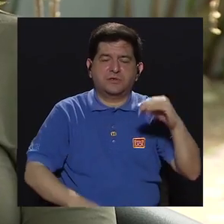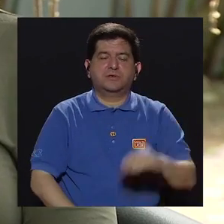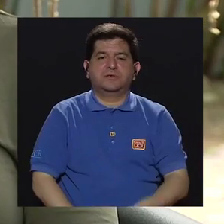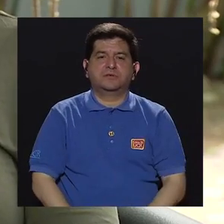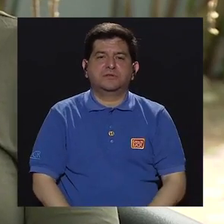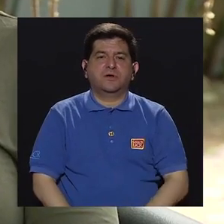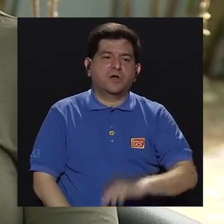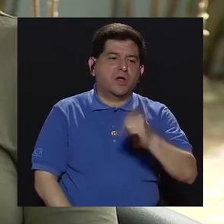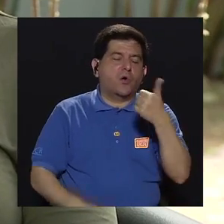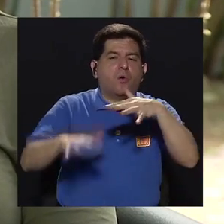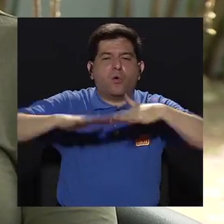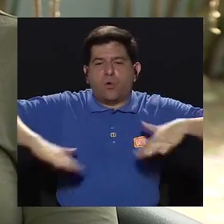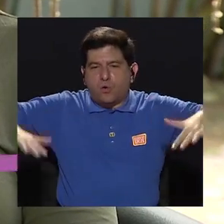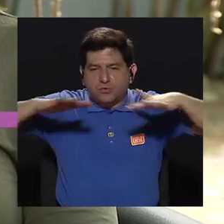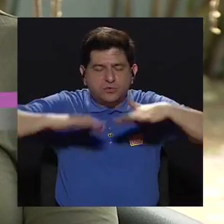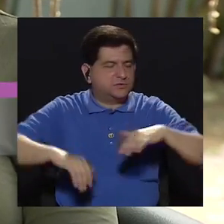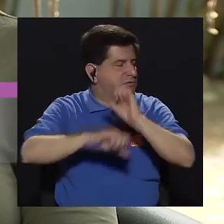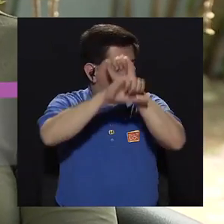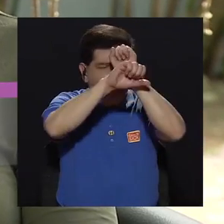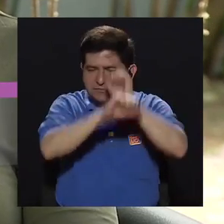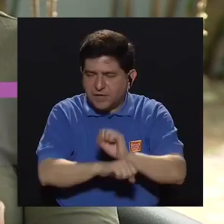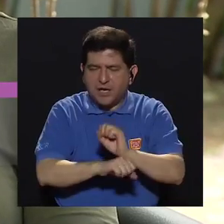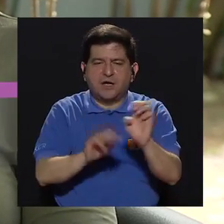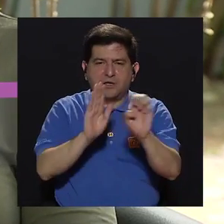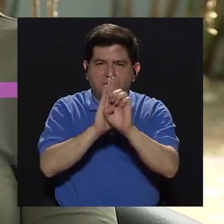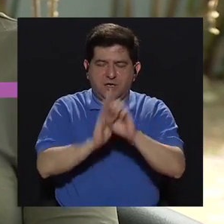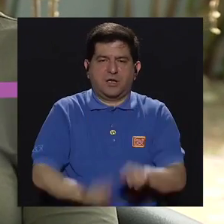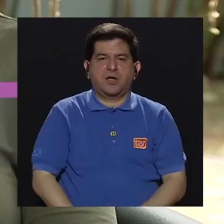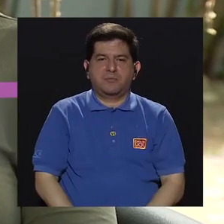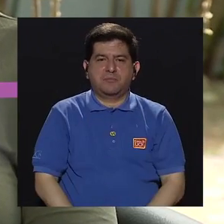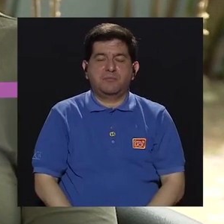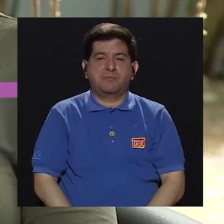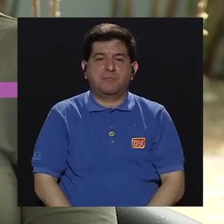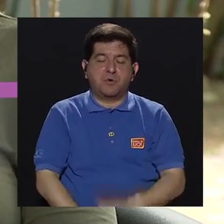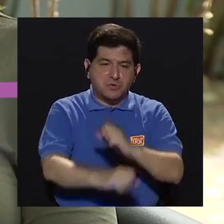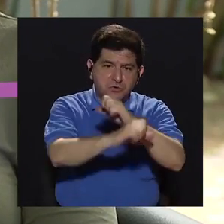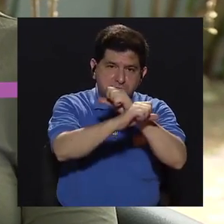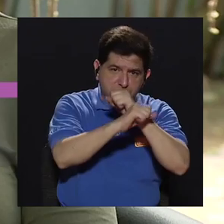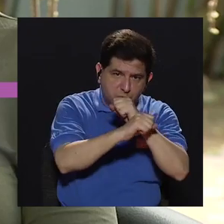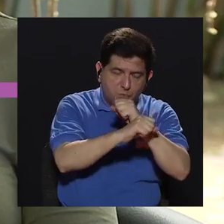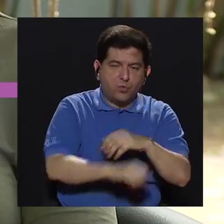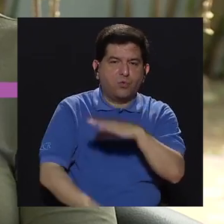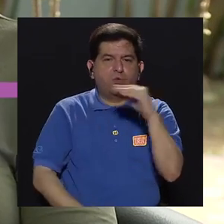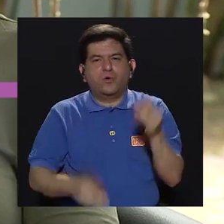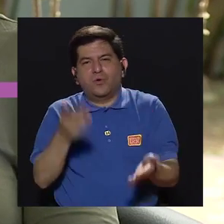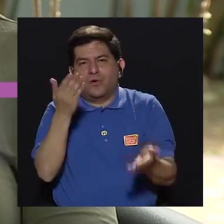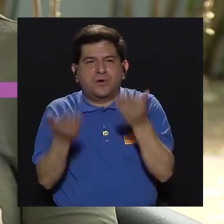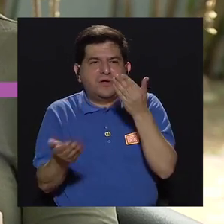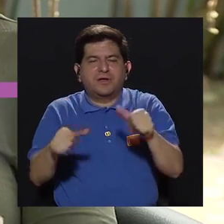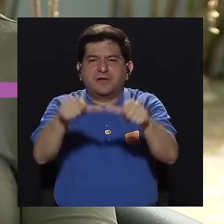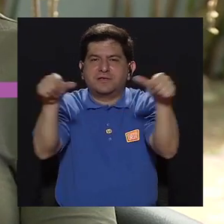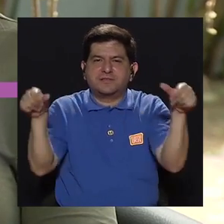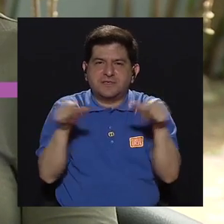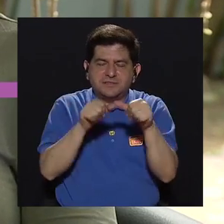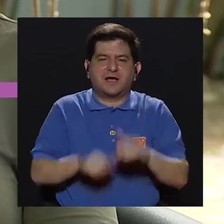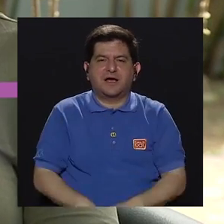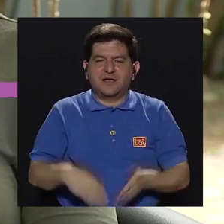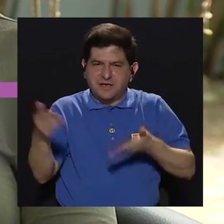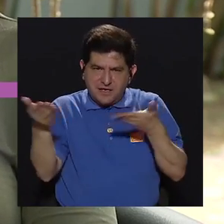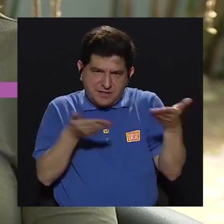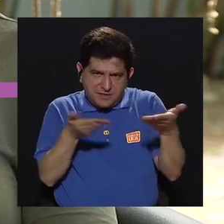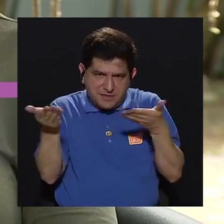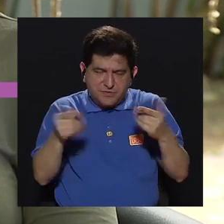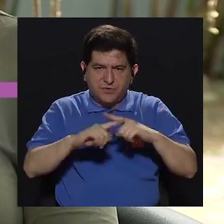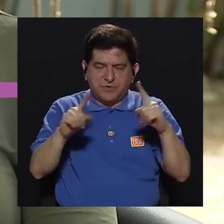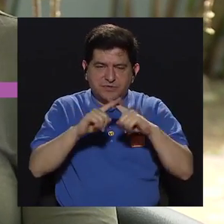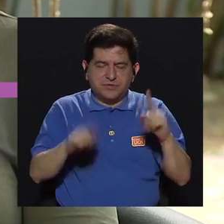en otros ámbitos no tradicionales como los seguros, como algunas áreas de proveedurías,